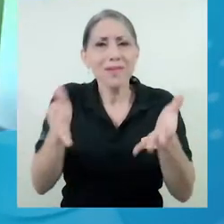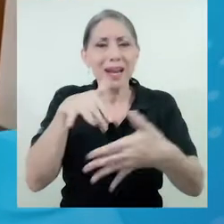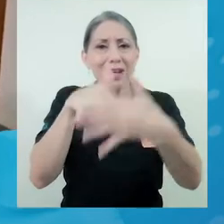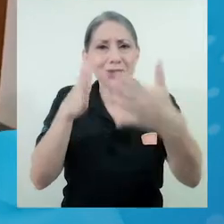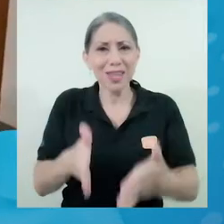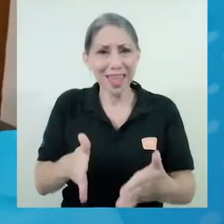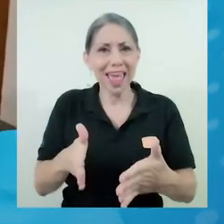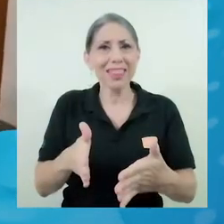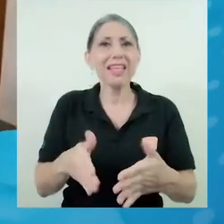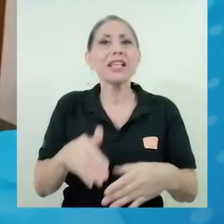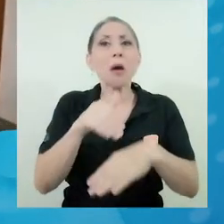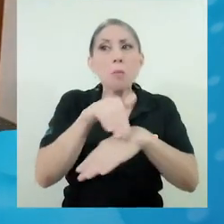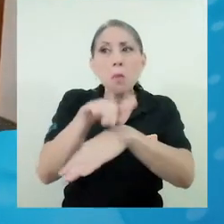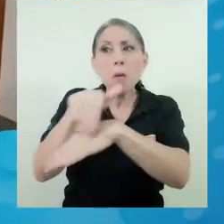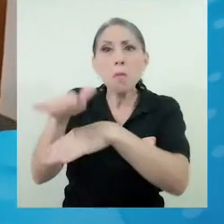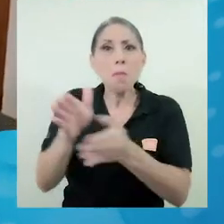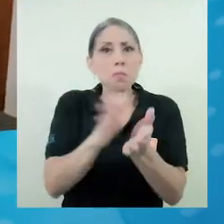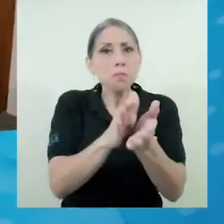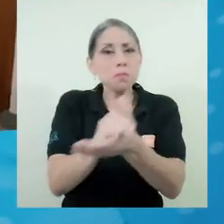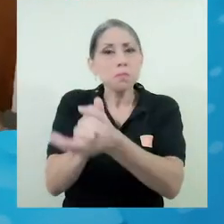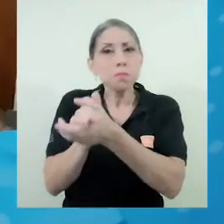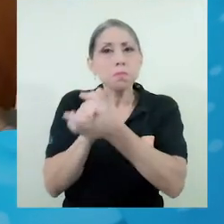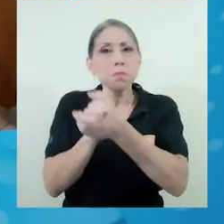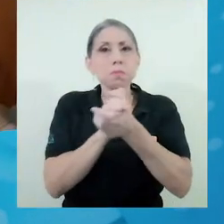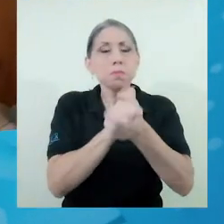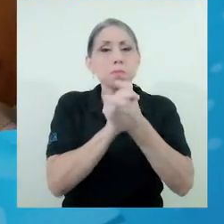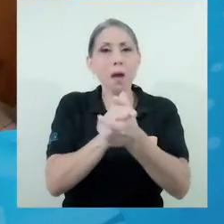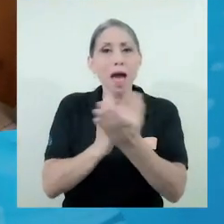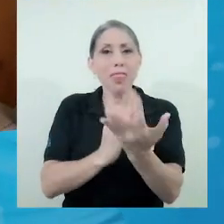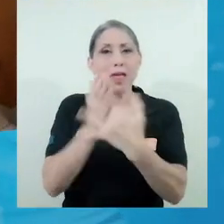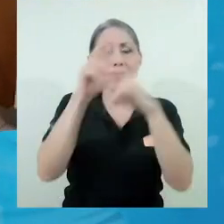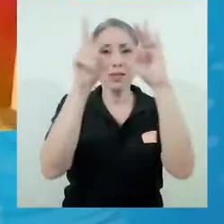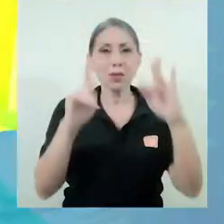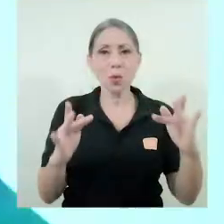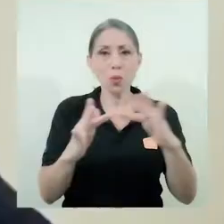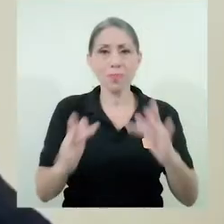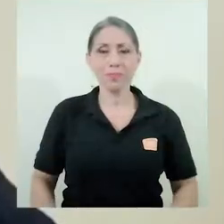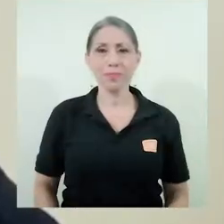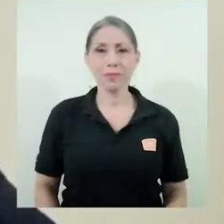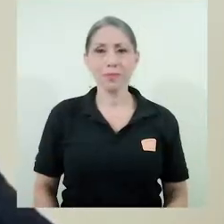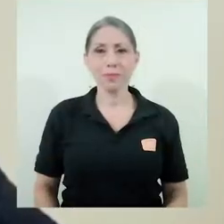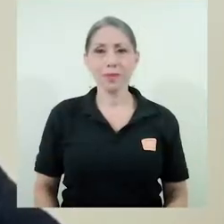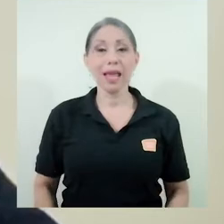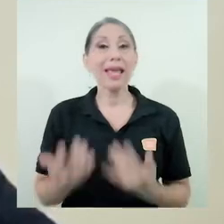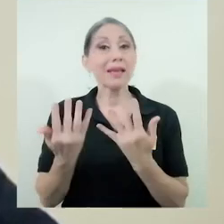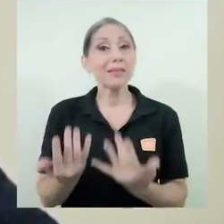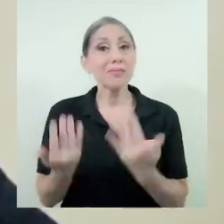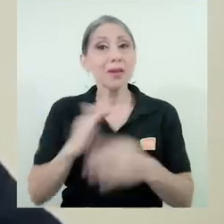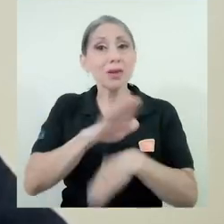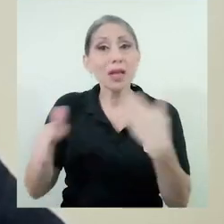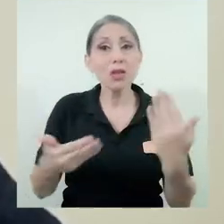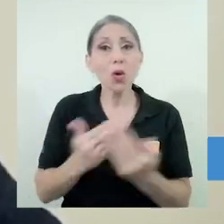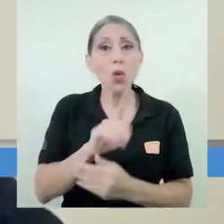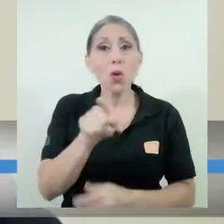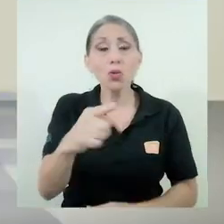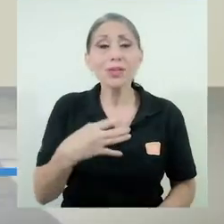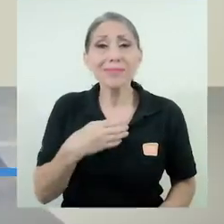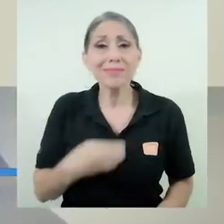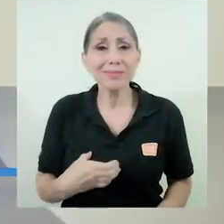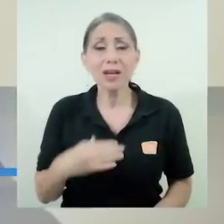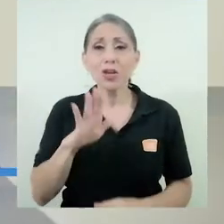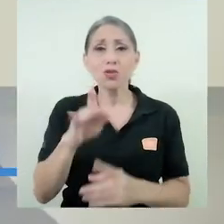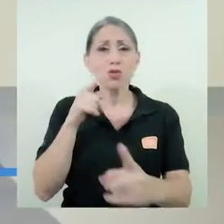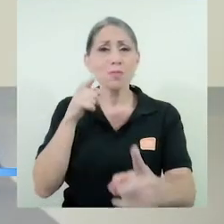estudiantes, haciéndoles llegar sus felicitaciones de manera virtual. Espero que todos sus anhelos y todas sus